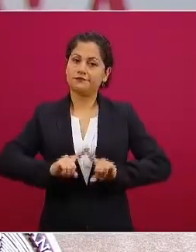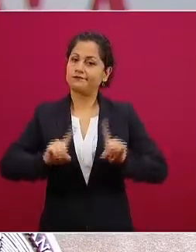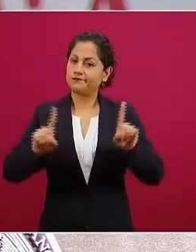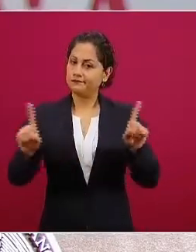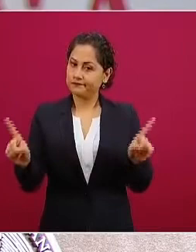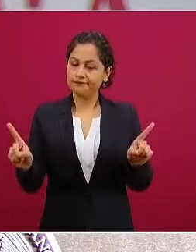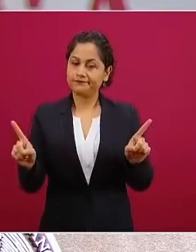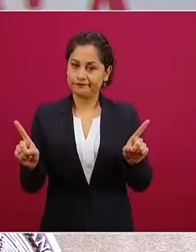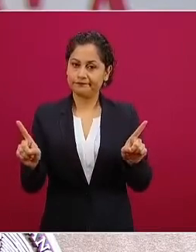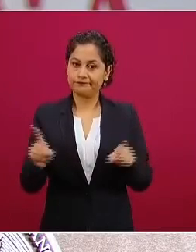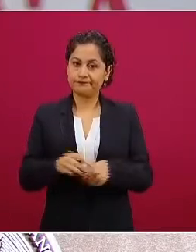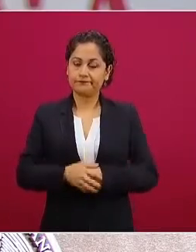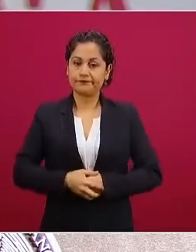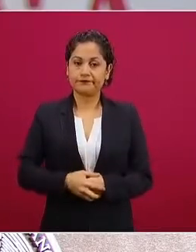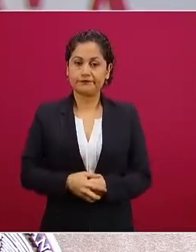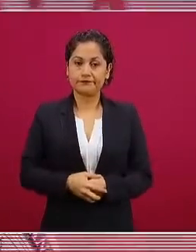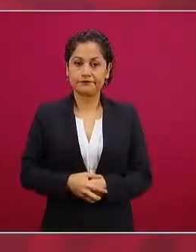completamente.